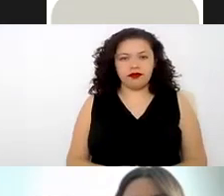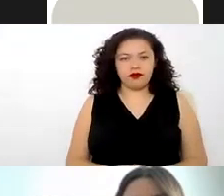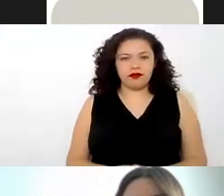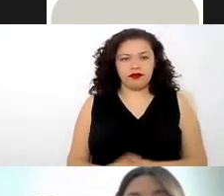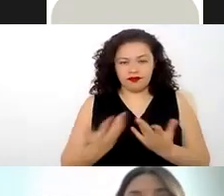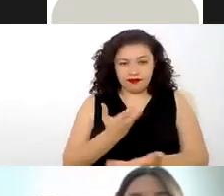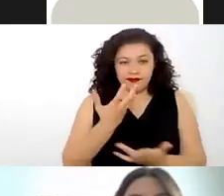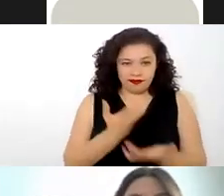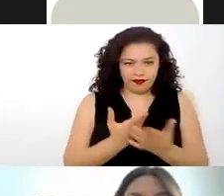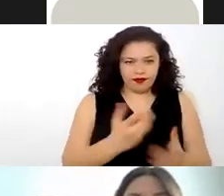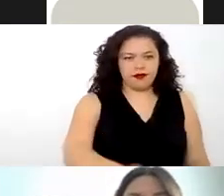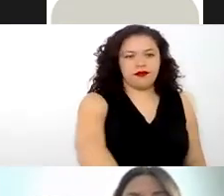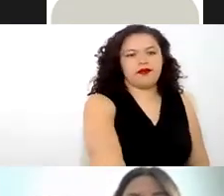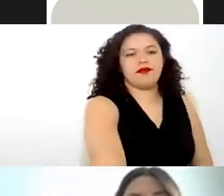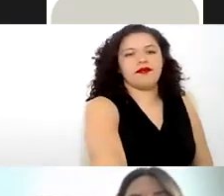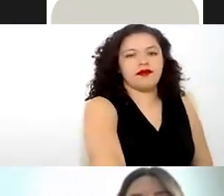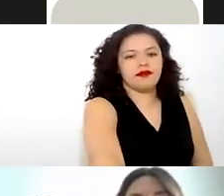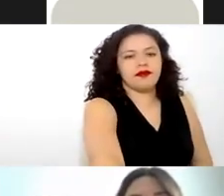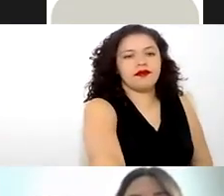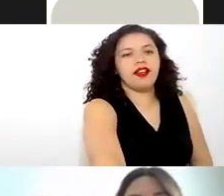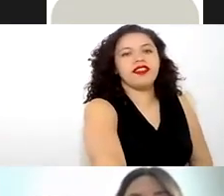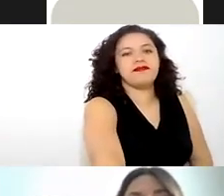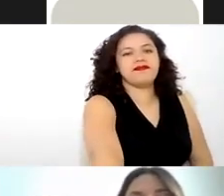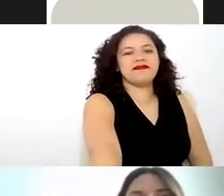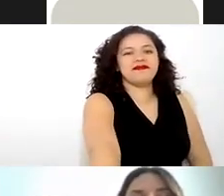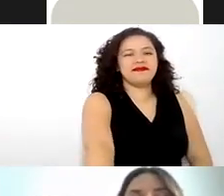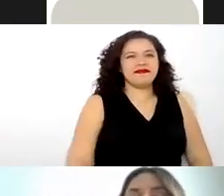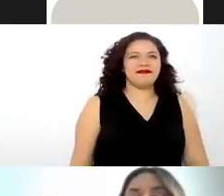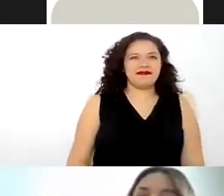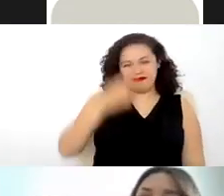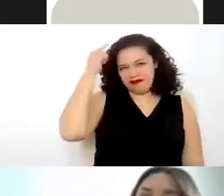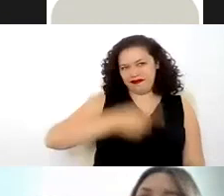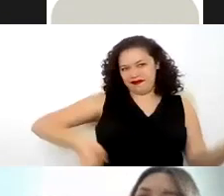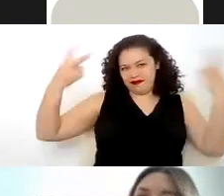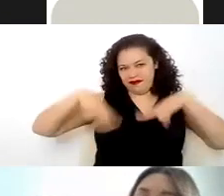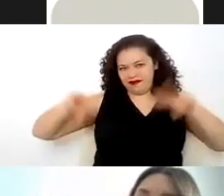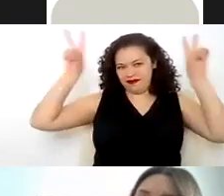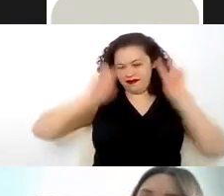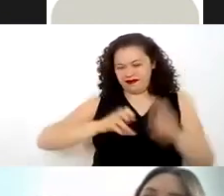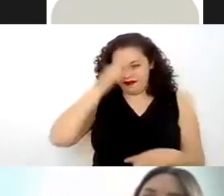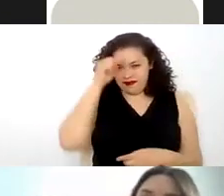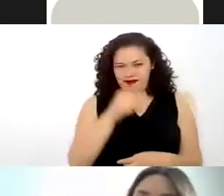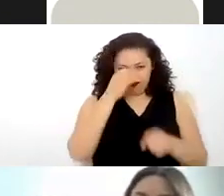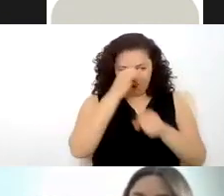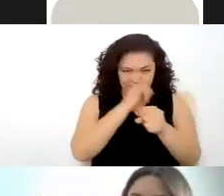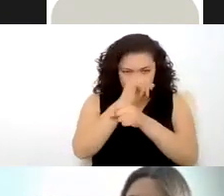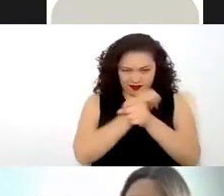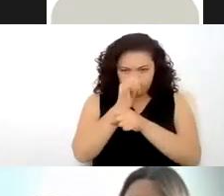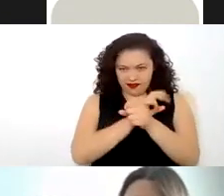tenemos tenemos también que en materia de inspecciones cuando lleguen nuestros